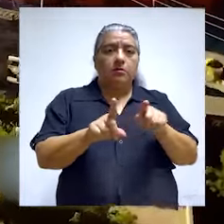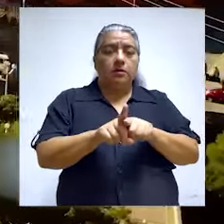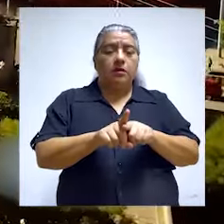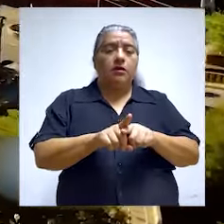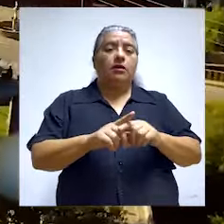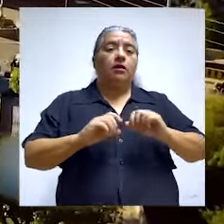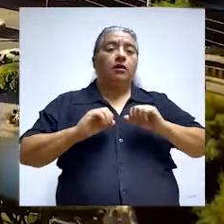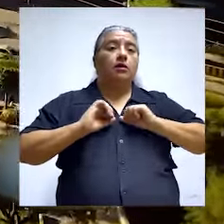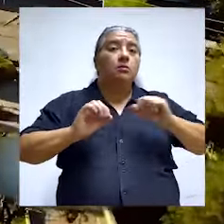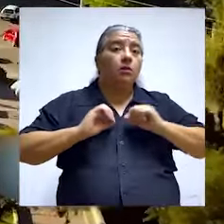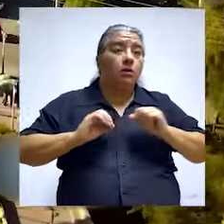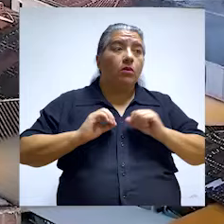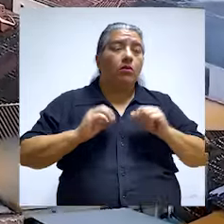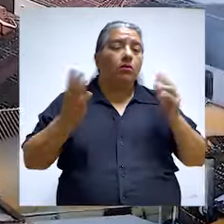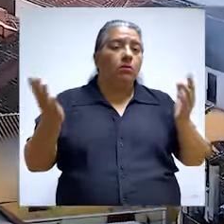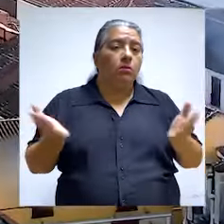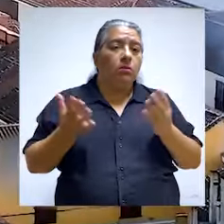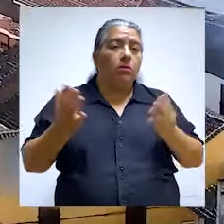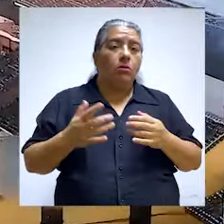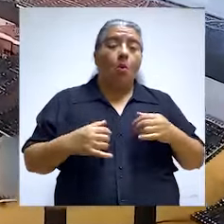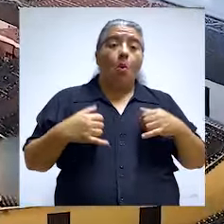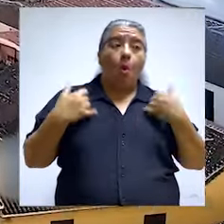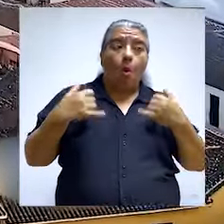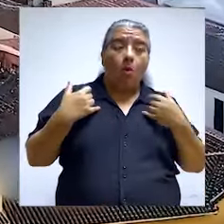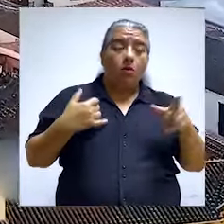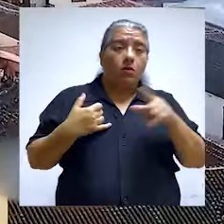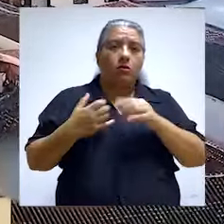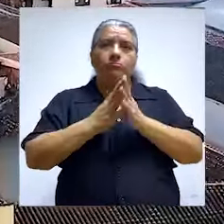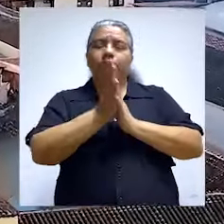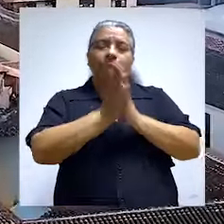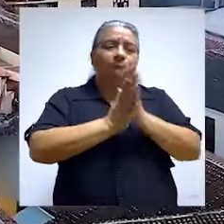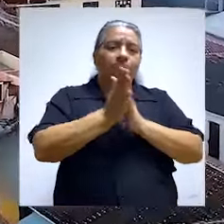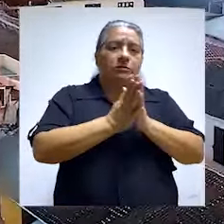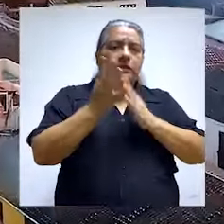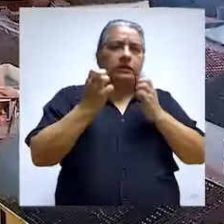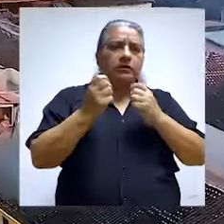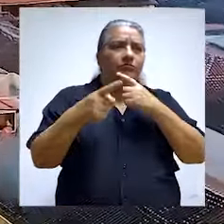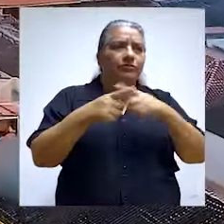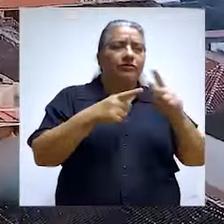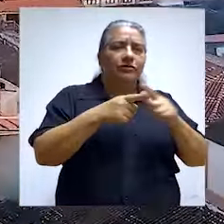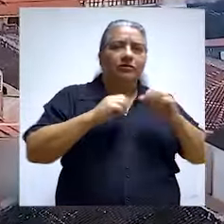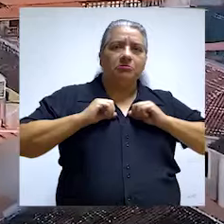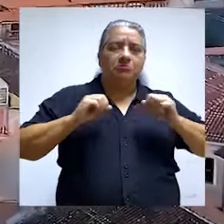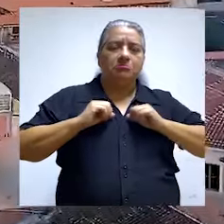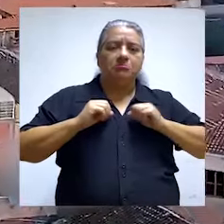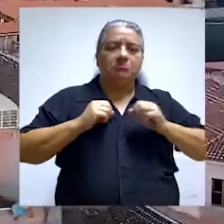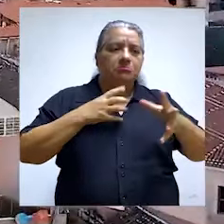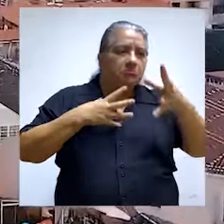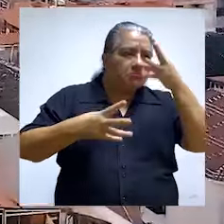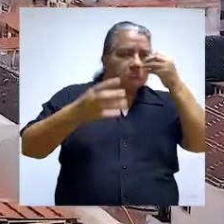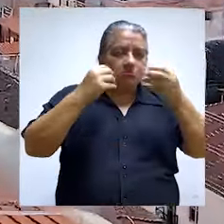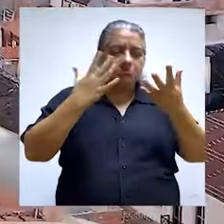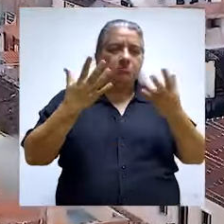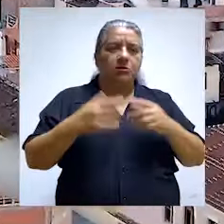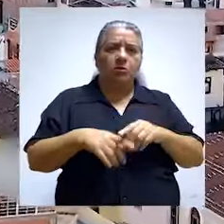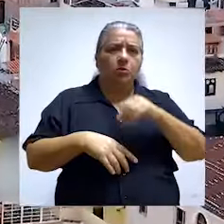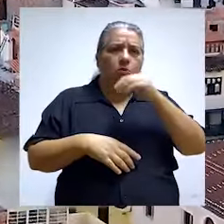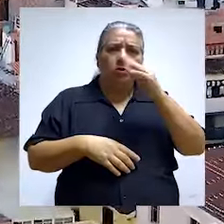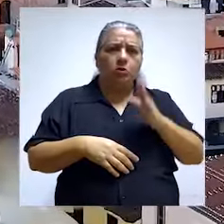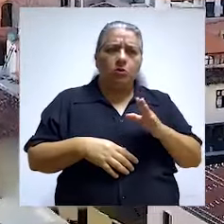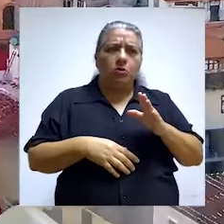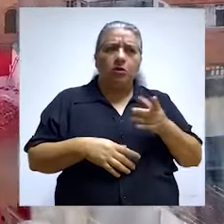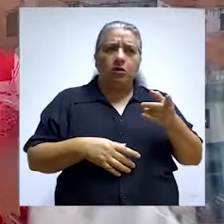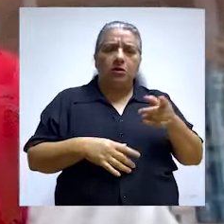Adicionalmente, el nivel deportivo va a incentivar también que los jóvenes de esta región, pues se motiven en realizar diferentes disciplinas deportivas que